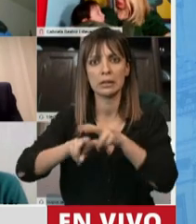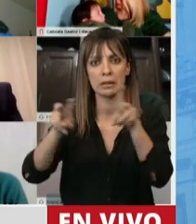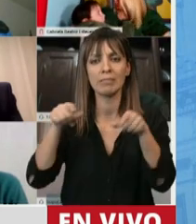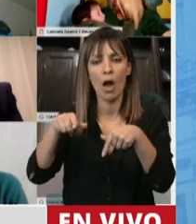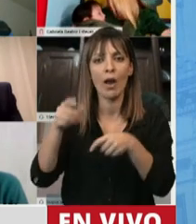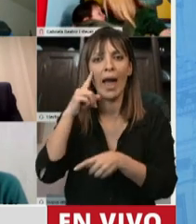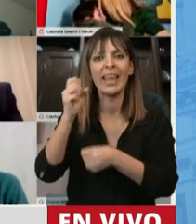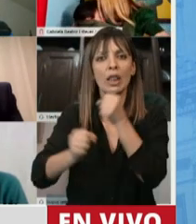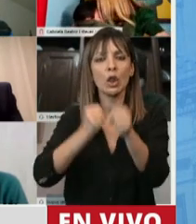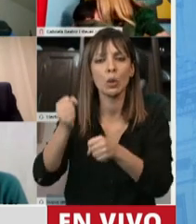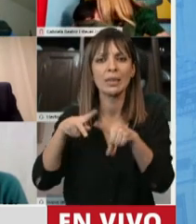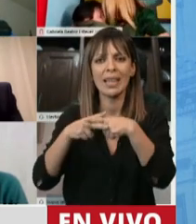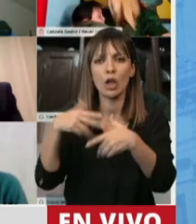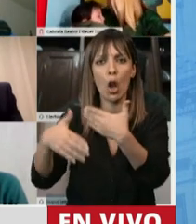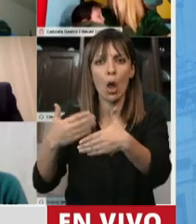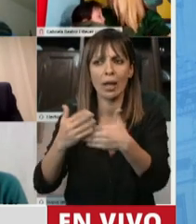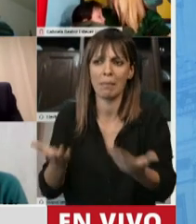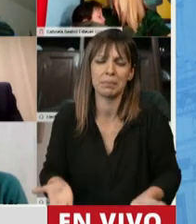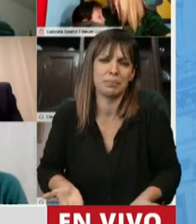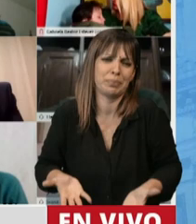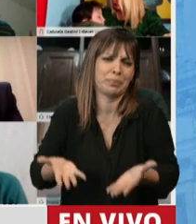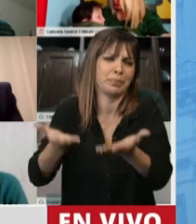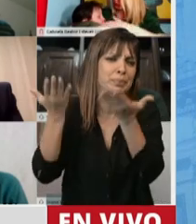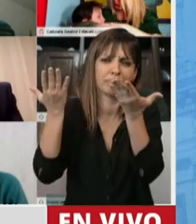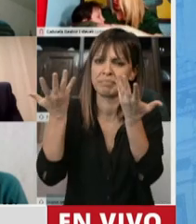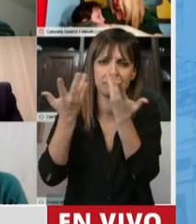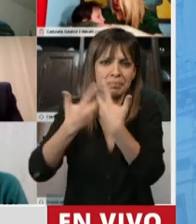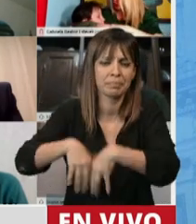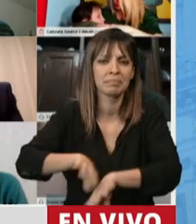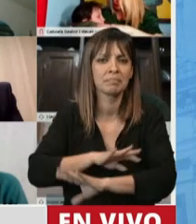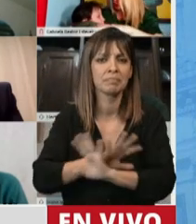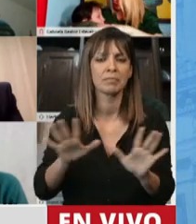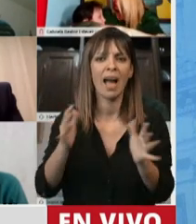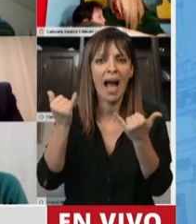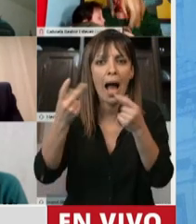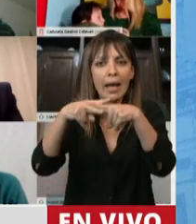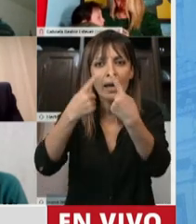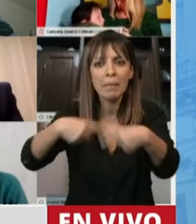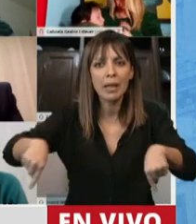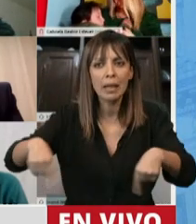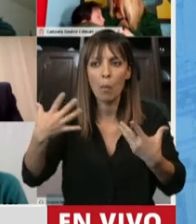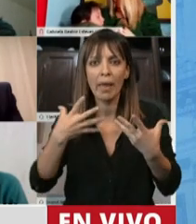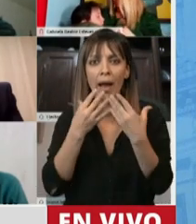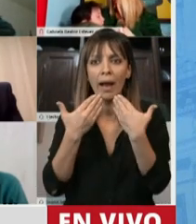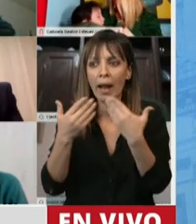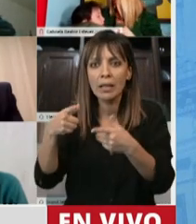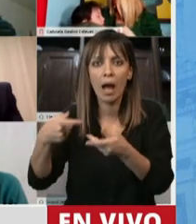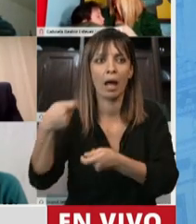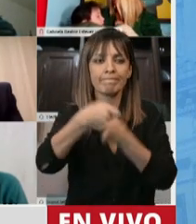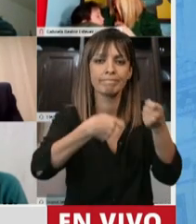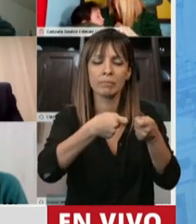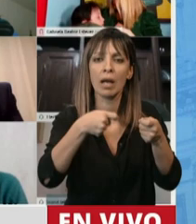tecnológica de punta con enorme potencia de crecimiento y por supuesto bastas herramientas para hacer frente a situaciones como las actuales.